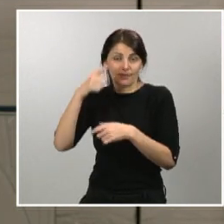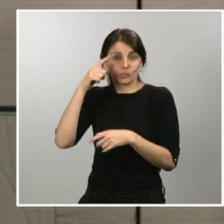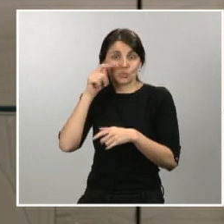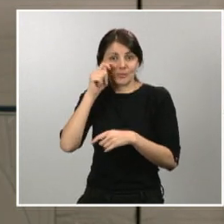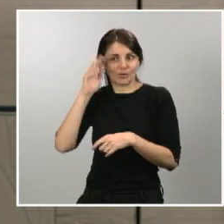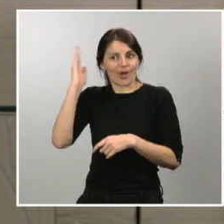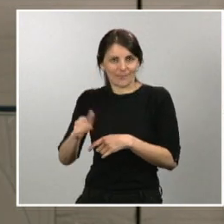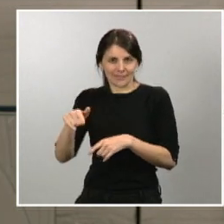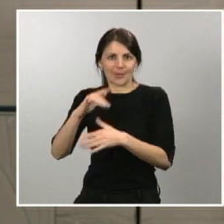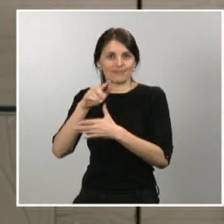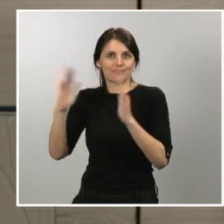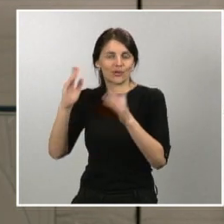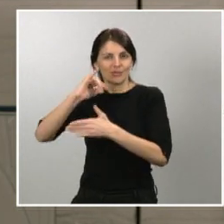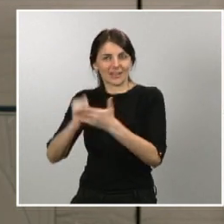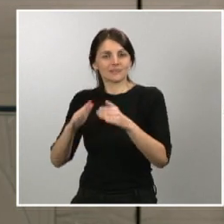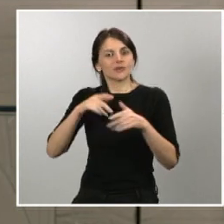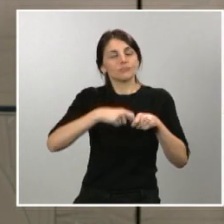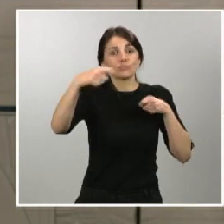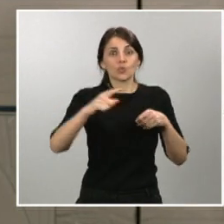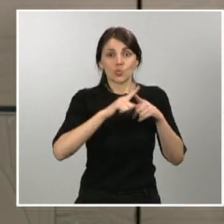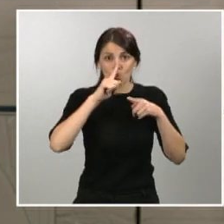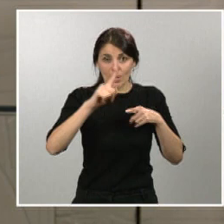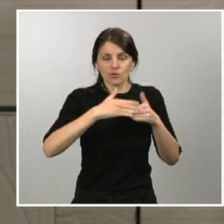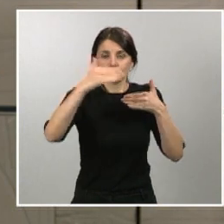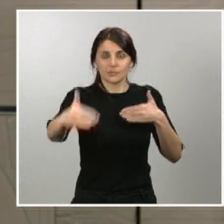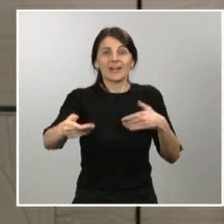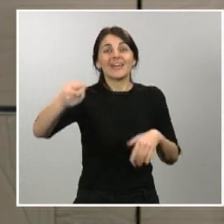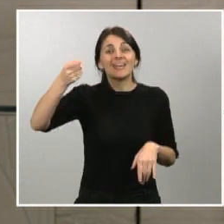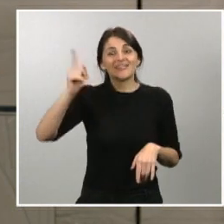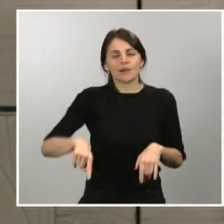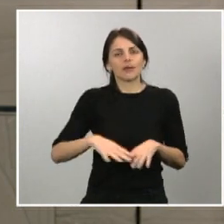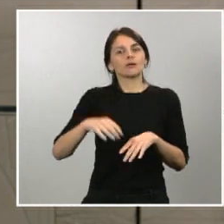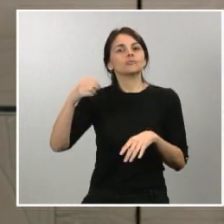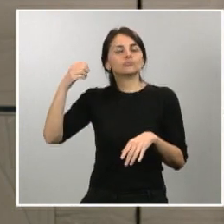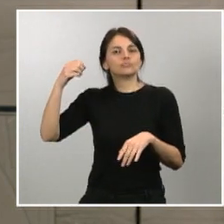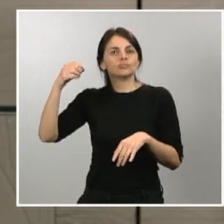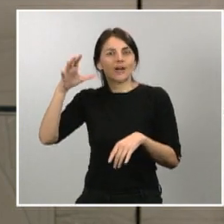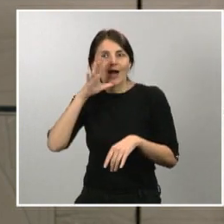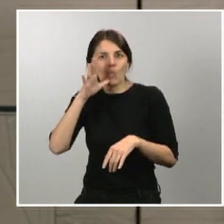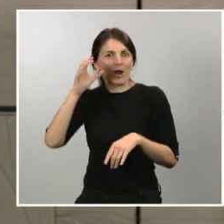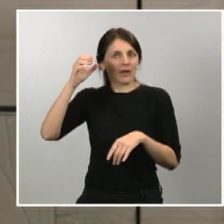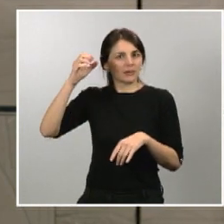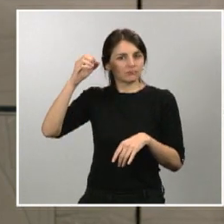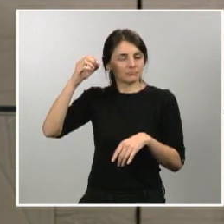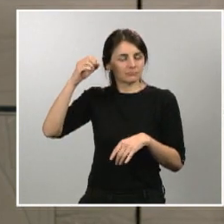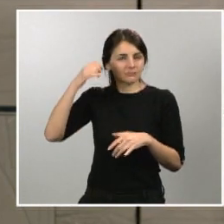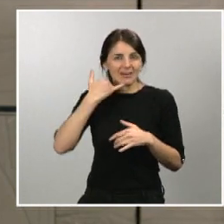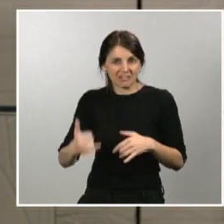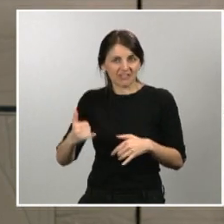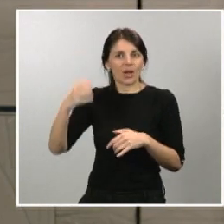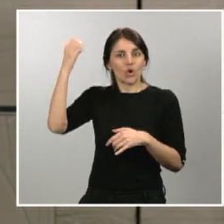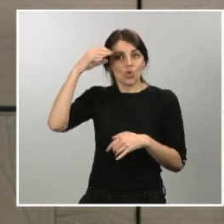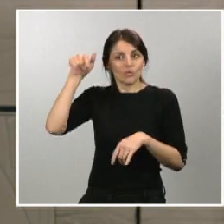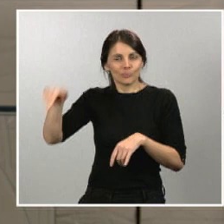incluyen determinadas medidas para flexibilizar los contratos de suministro de electricidad para autónomos y empresas, tanto de electricidad como de gas